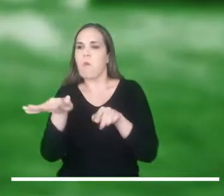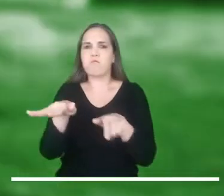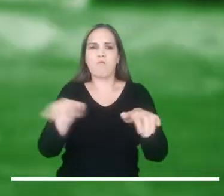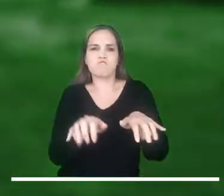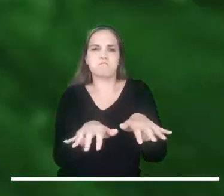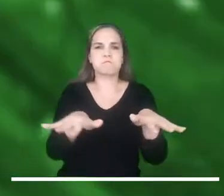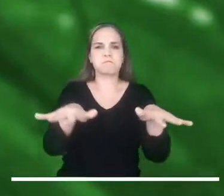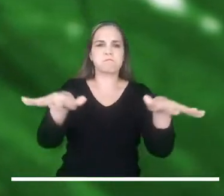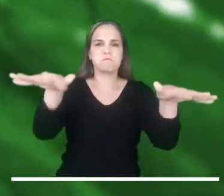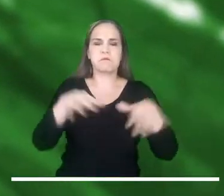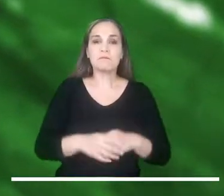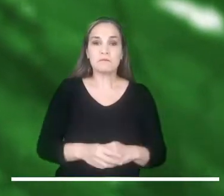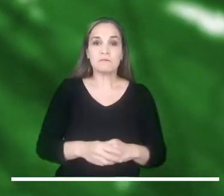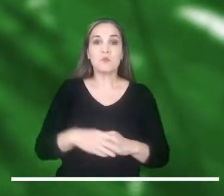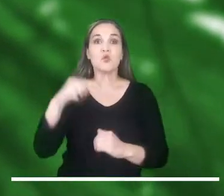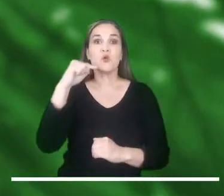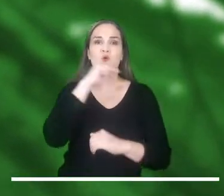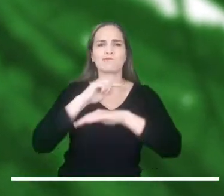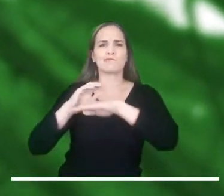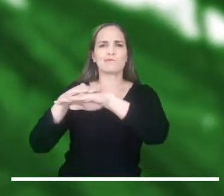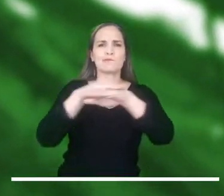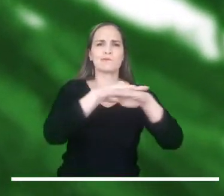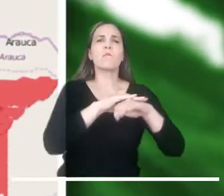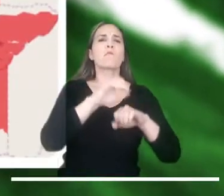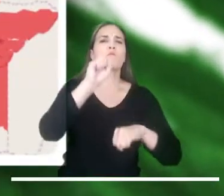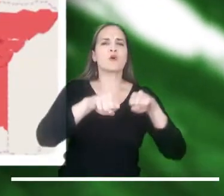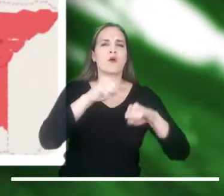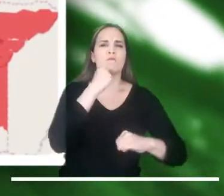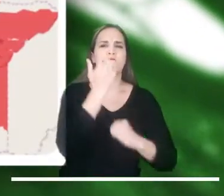y en el sistema de ciénagas y caños asociados.